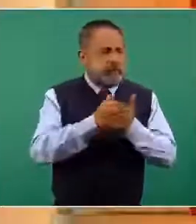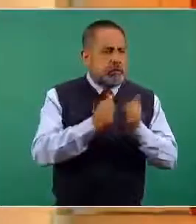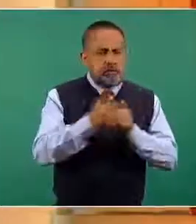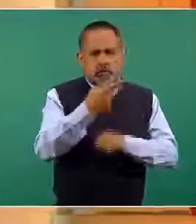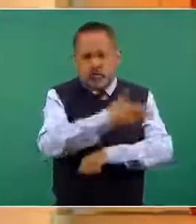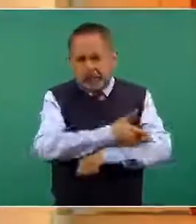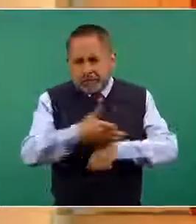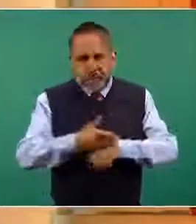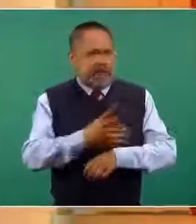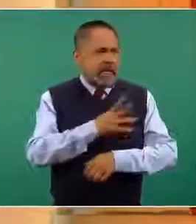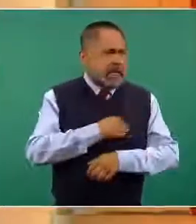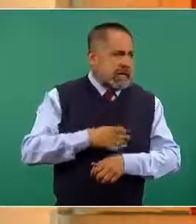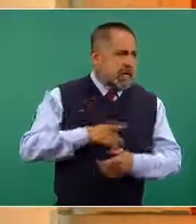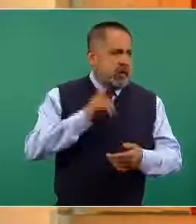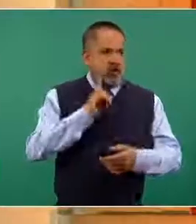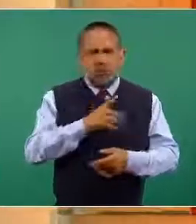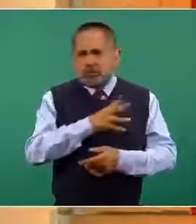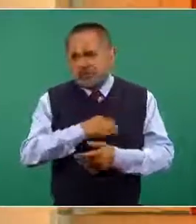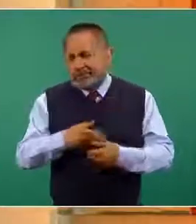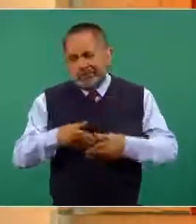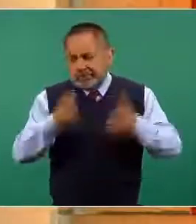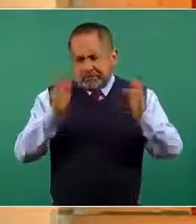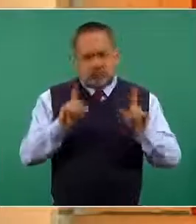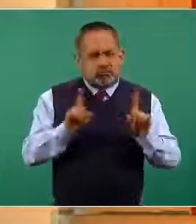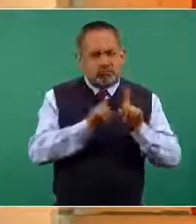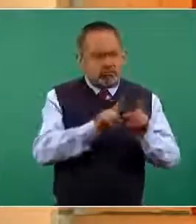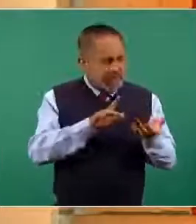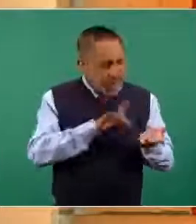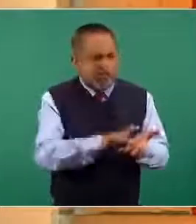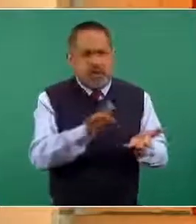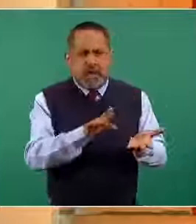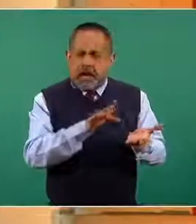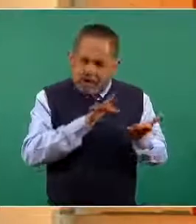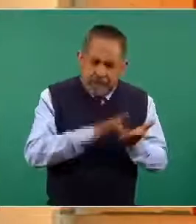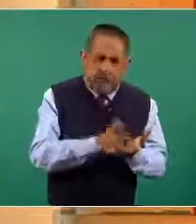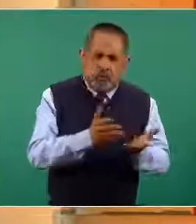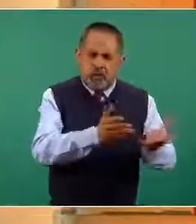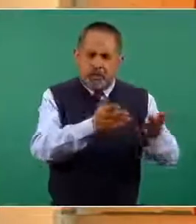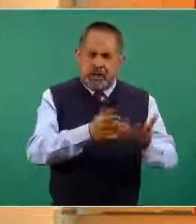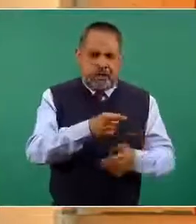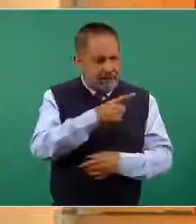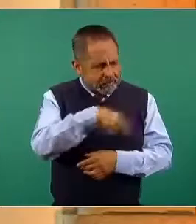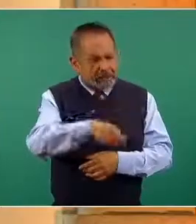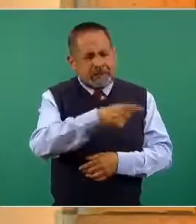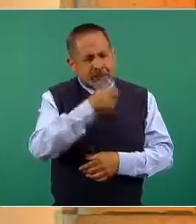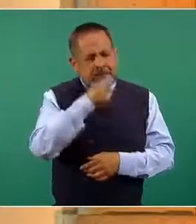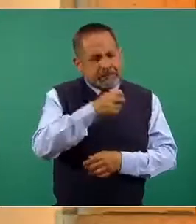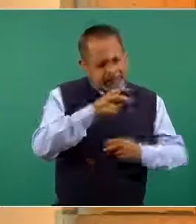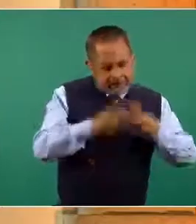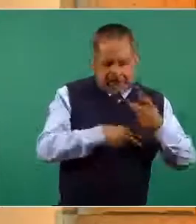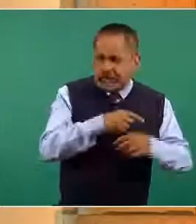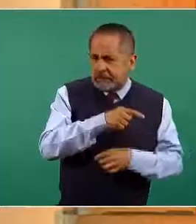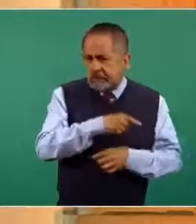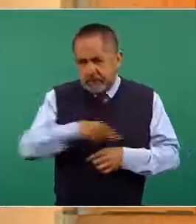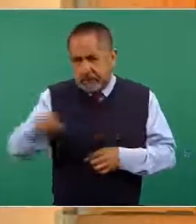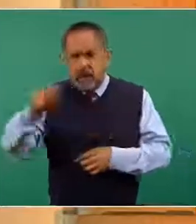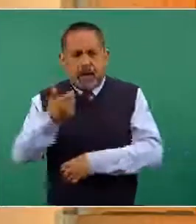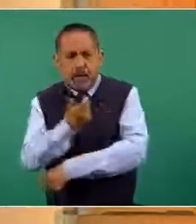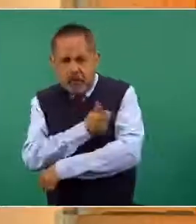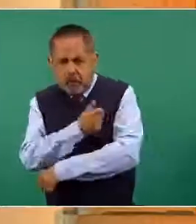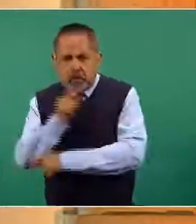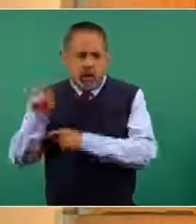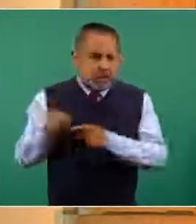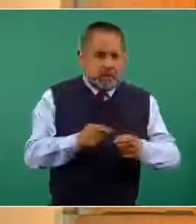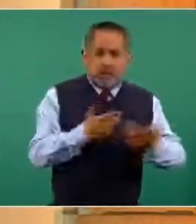familia, con sus hijas, con sus hijos, apóyenles, apóyenles para poder acudir a la vacunación. De cualquier forma,